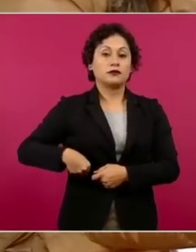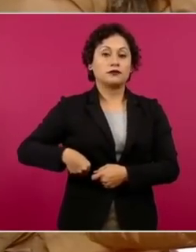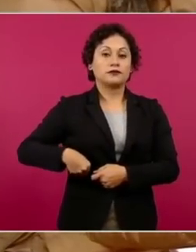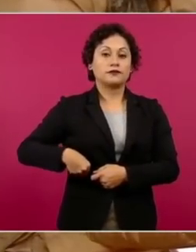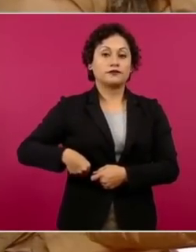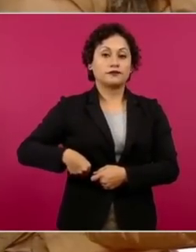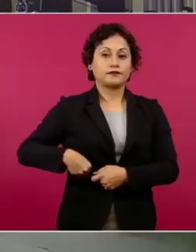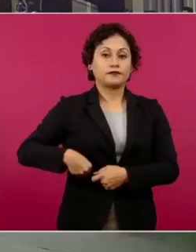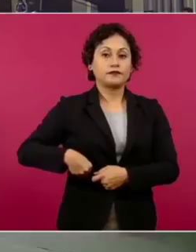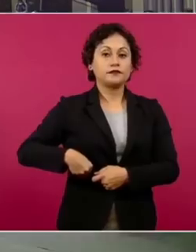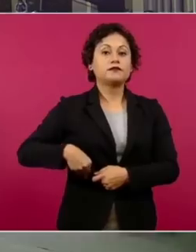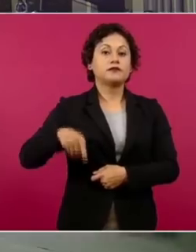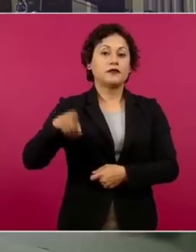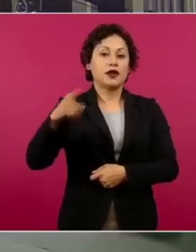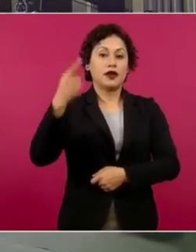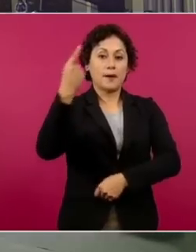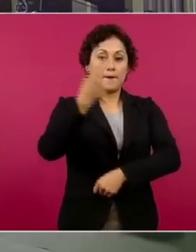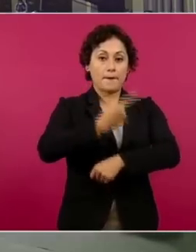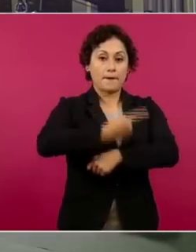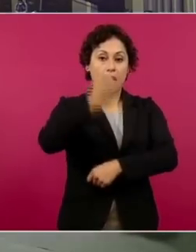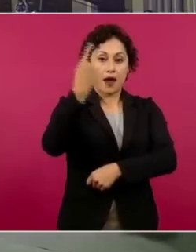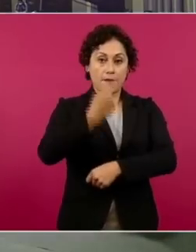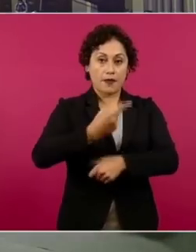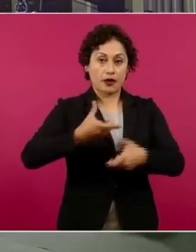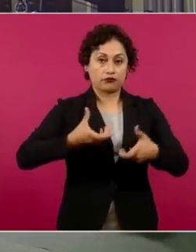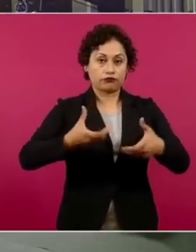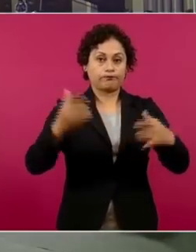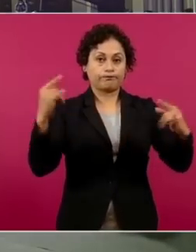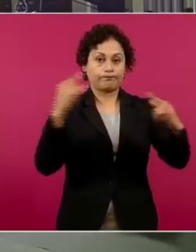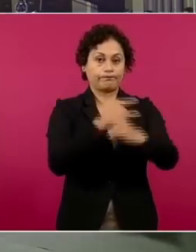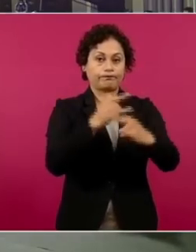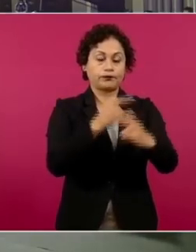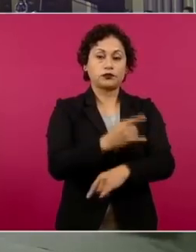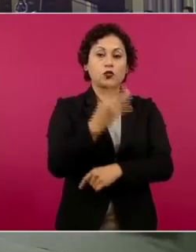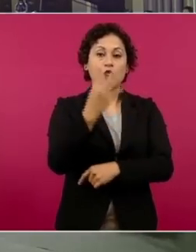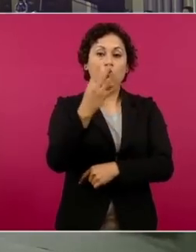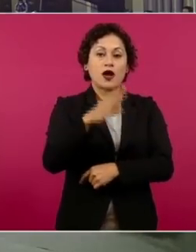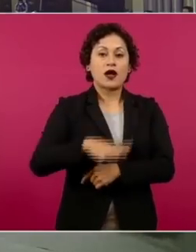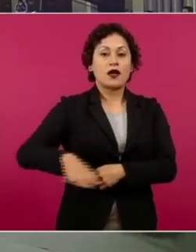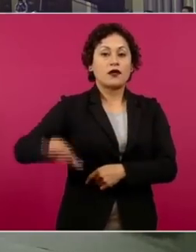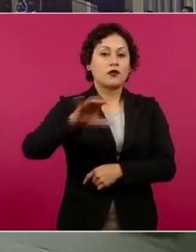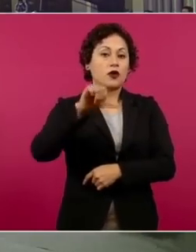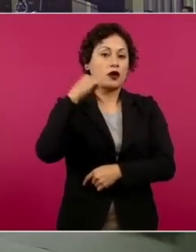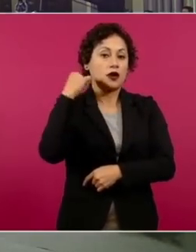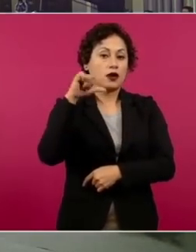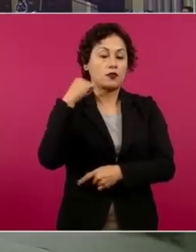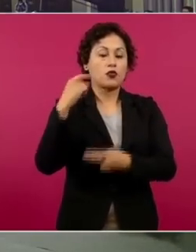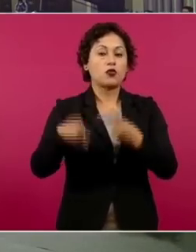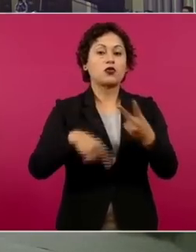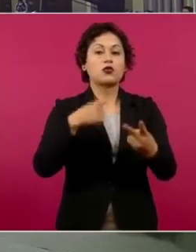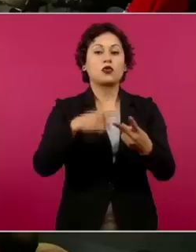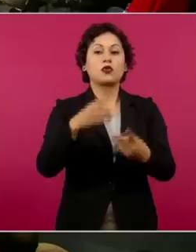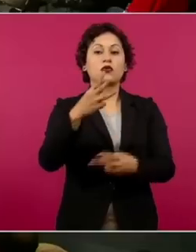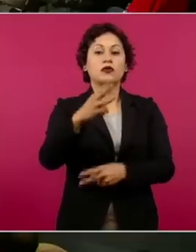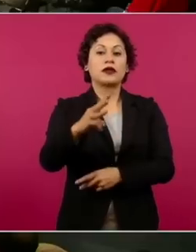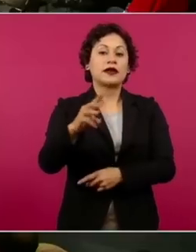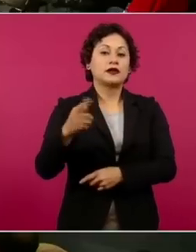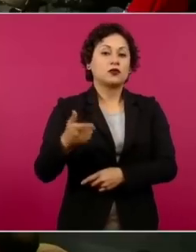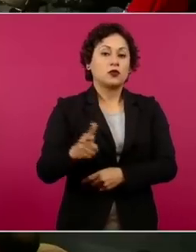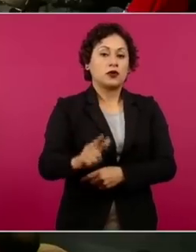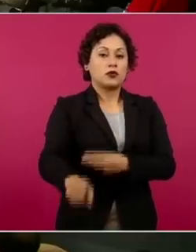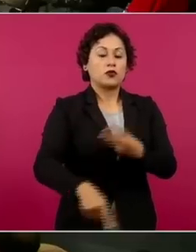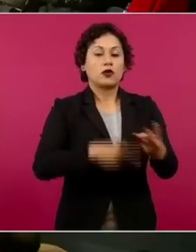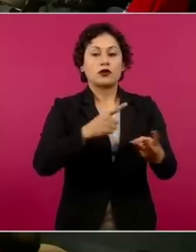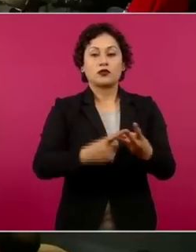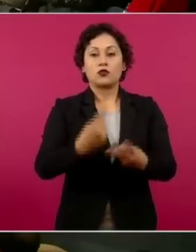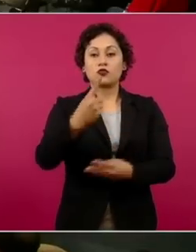liberado las plumas de cuatro casetas de Acapulco, de tres casetas de Guanajuato y una caseta